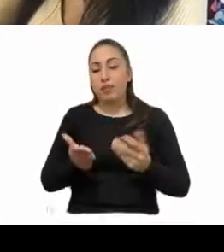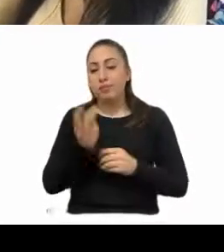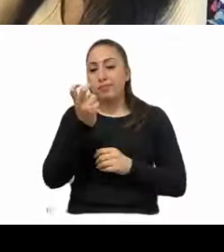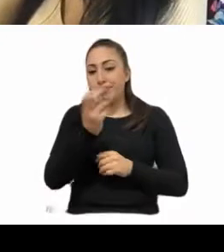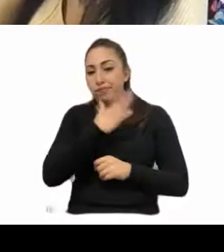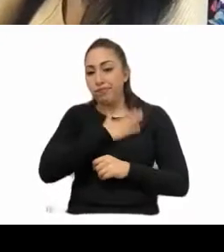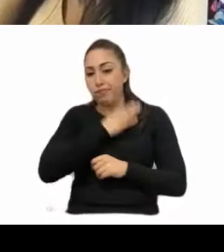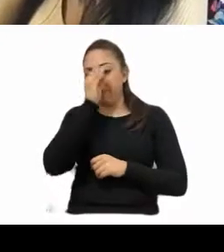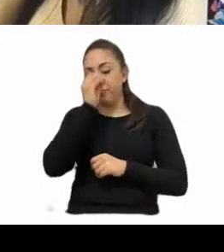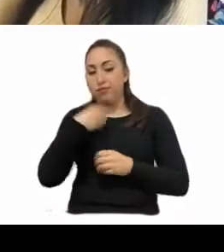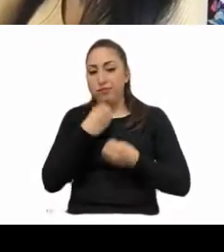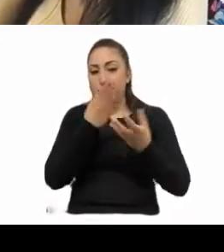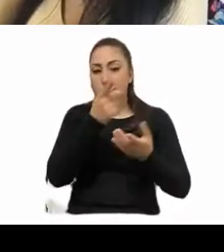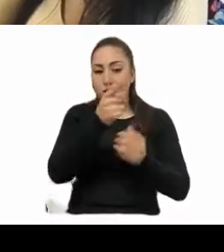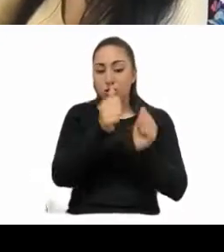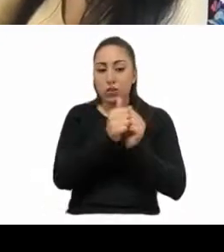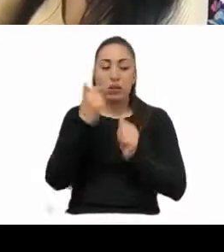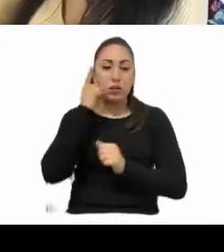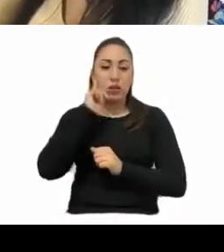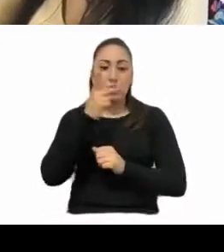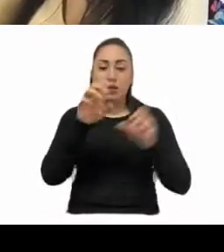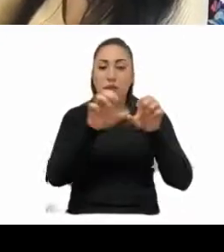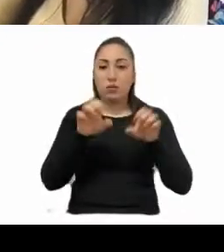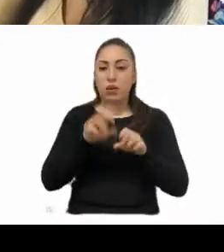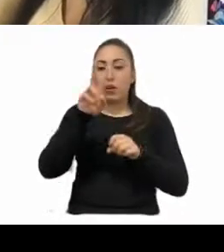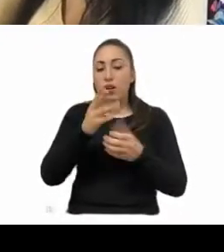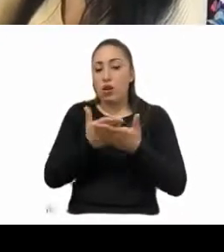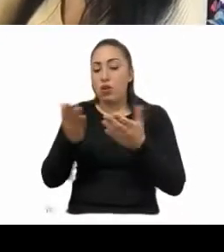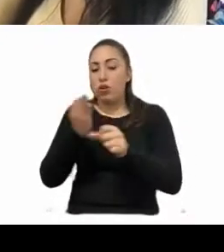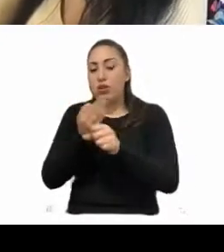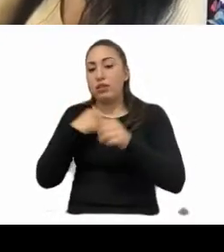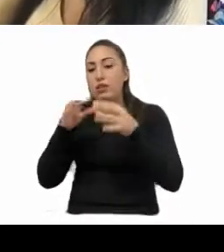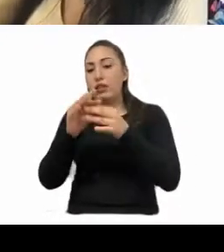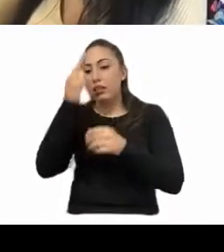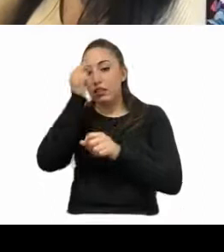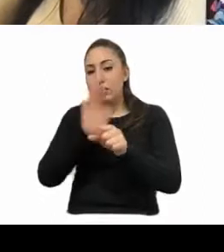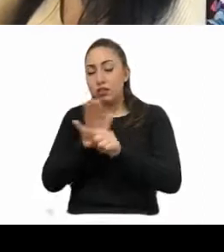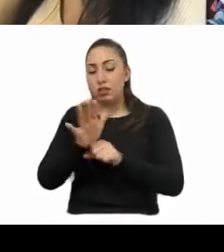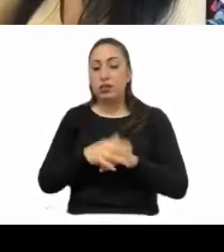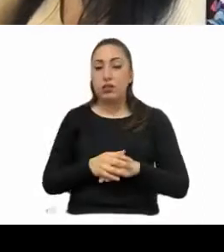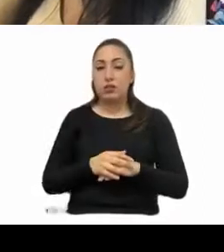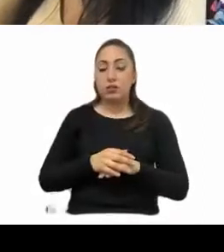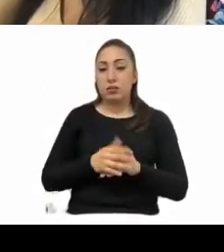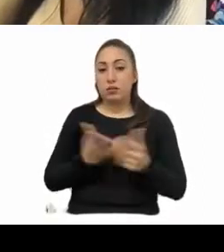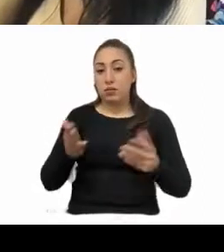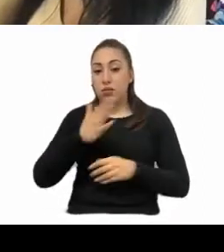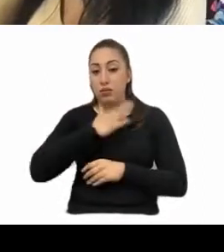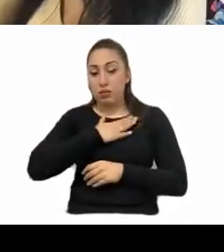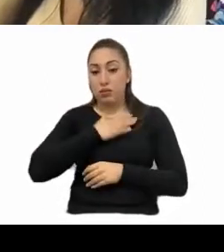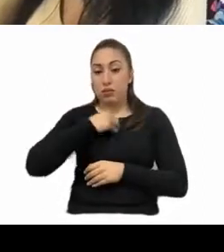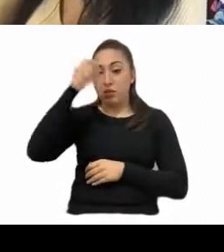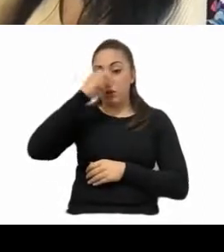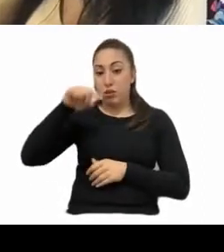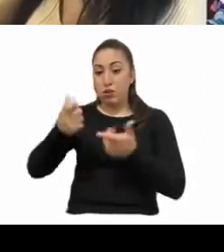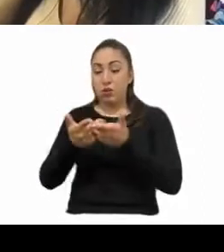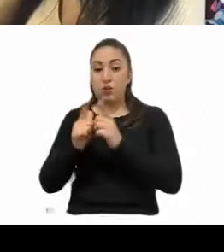que dificulta lo que a continuación voy a decir. Mira, desde mi punto de vista, desde nuestro punto de vista de Acción Nacional,